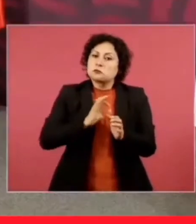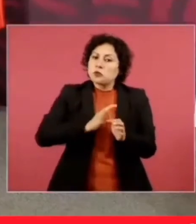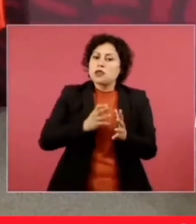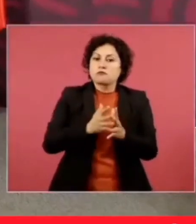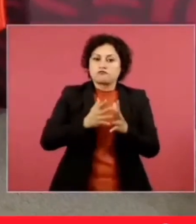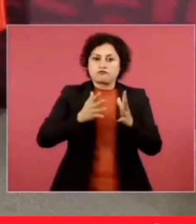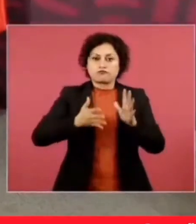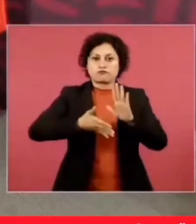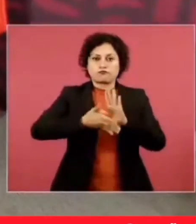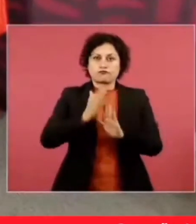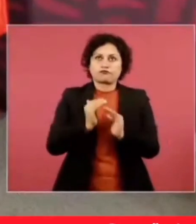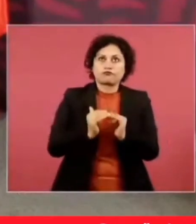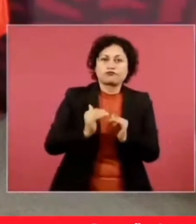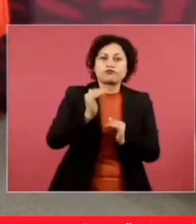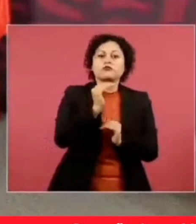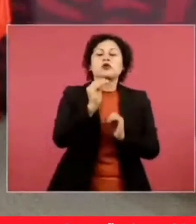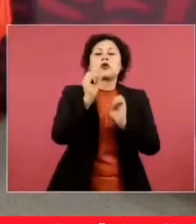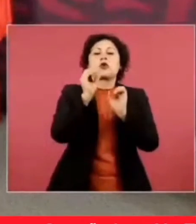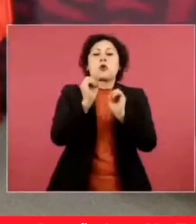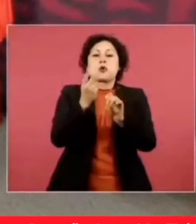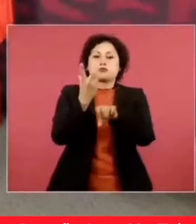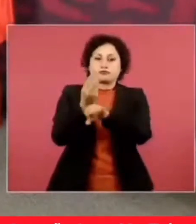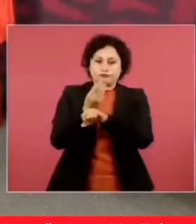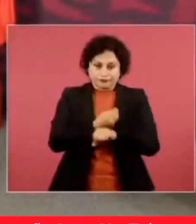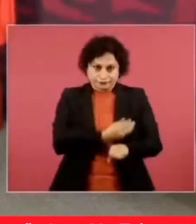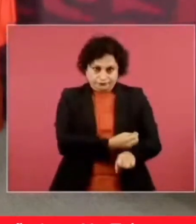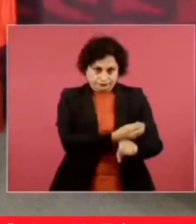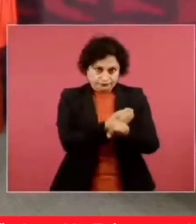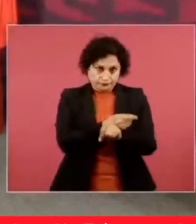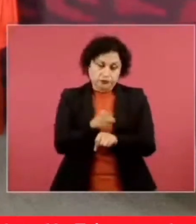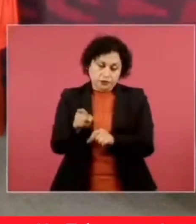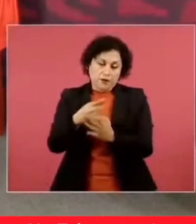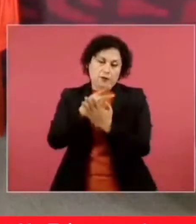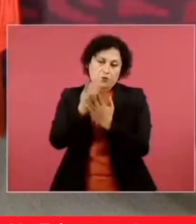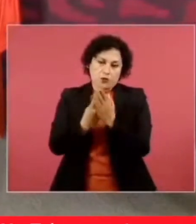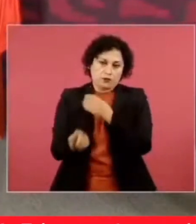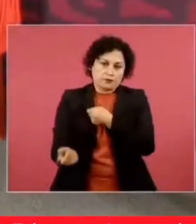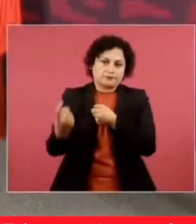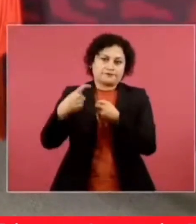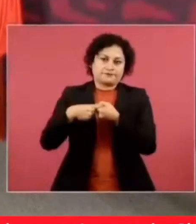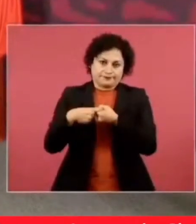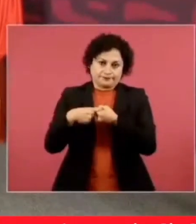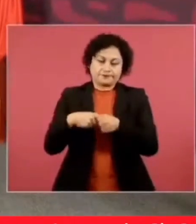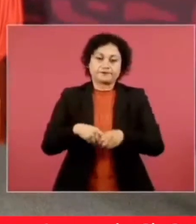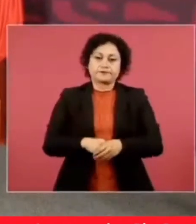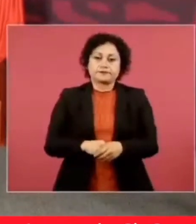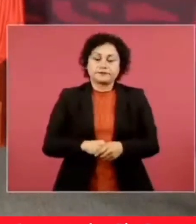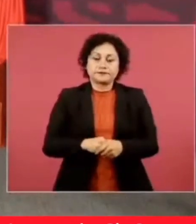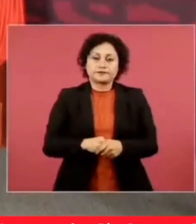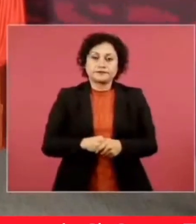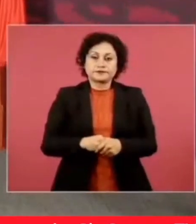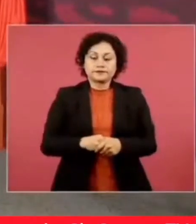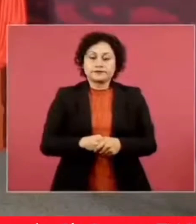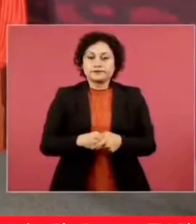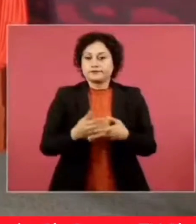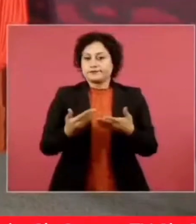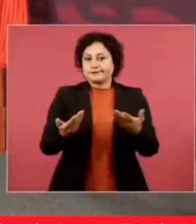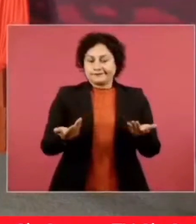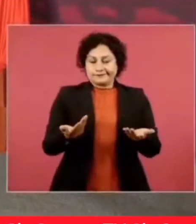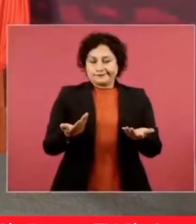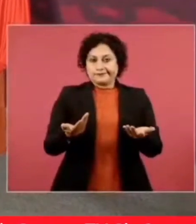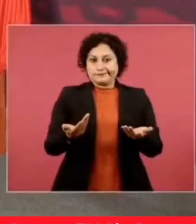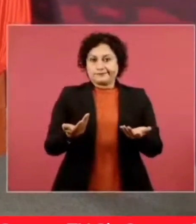vivienda. Y como todavía nos faltan